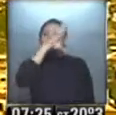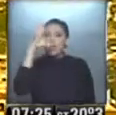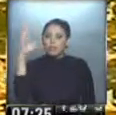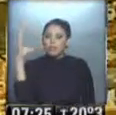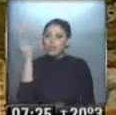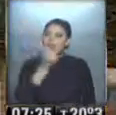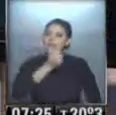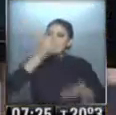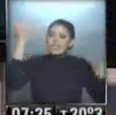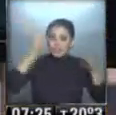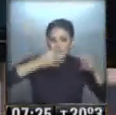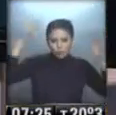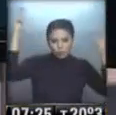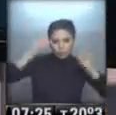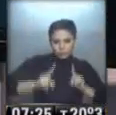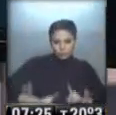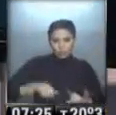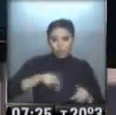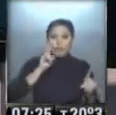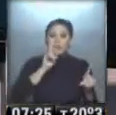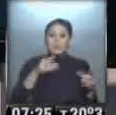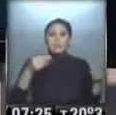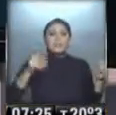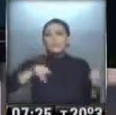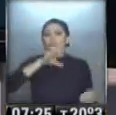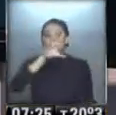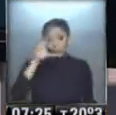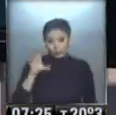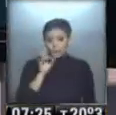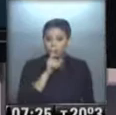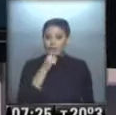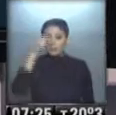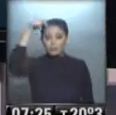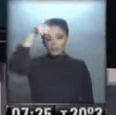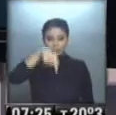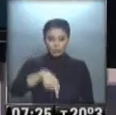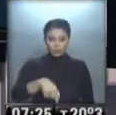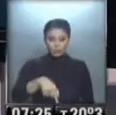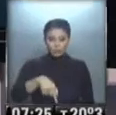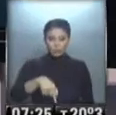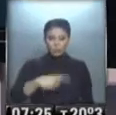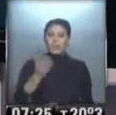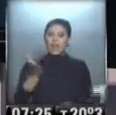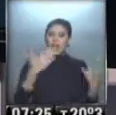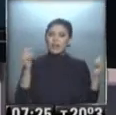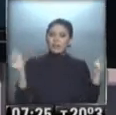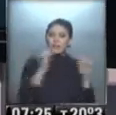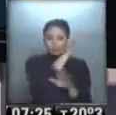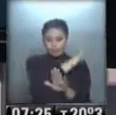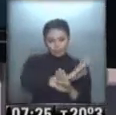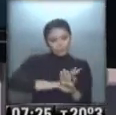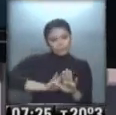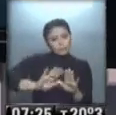la probabilidad de tormentas. Y nos vamos a ver qué pasa en el resto del país. En la región patagónica entra un frente de aire firo la